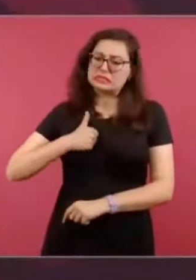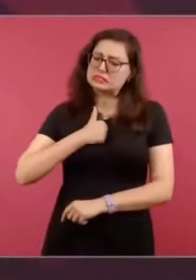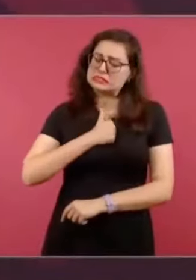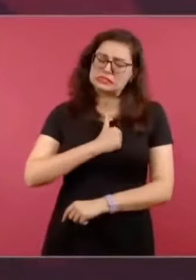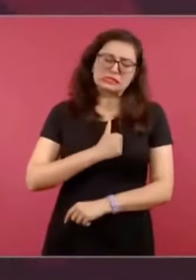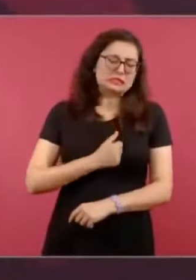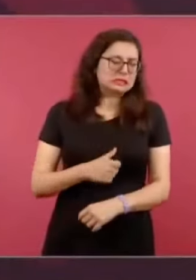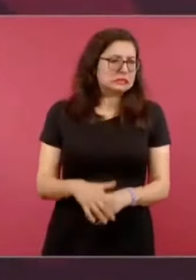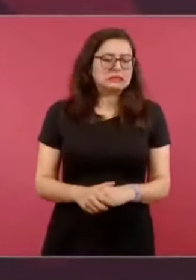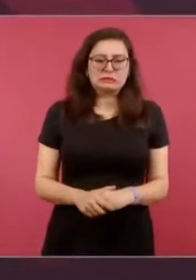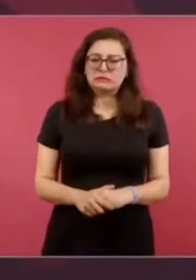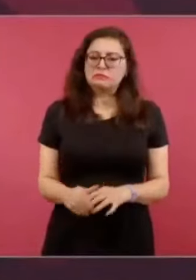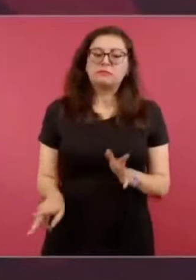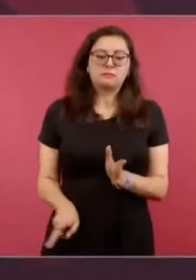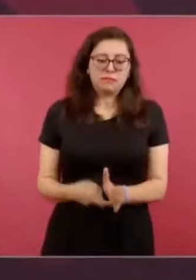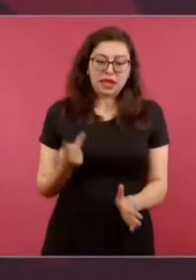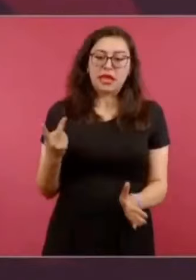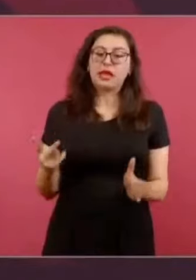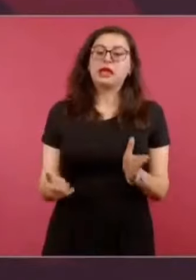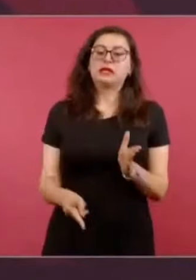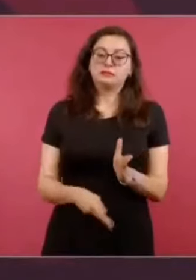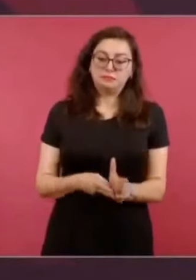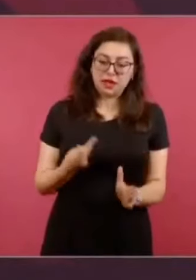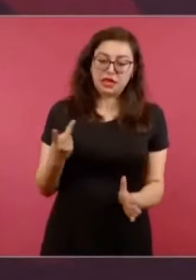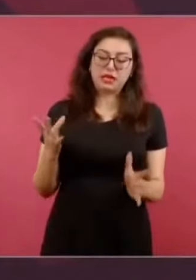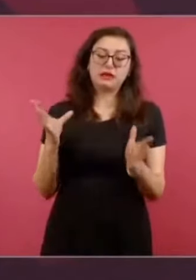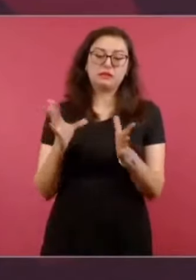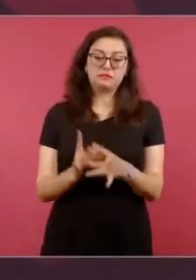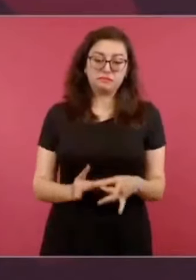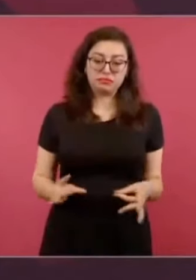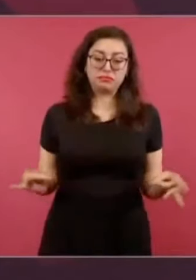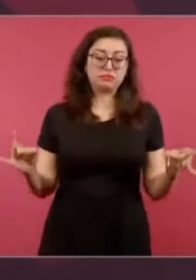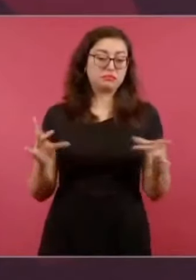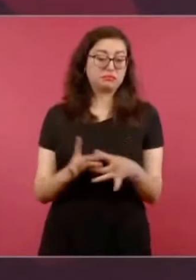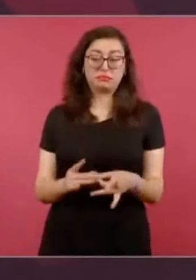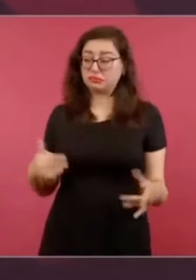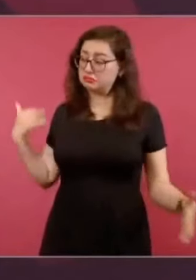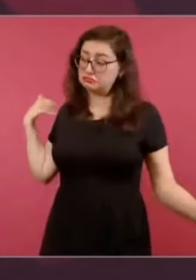durante mucho tiempo.